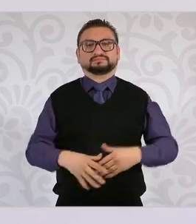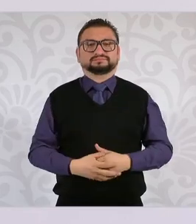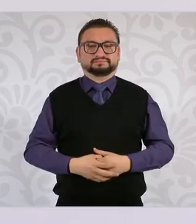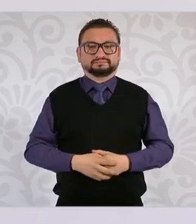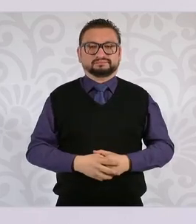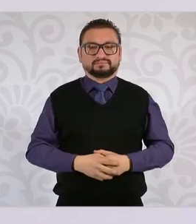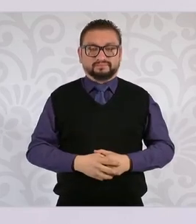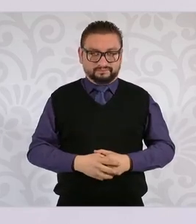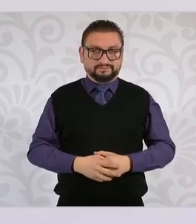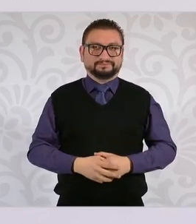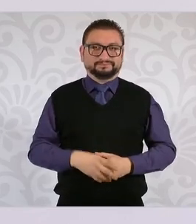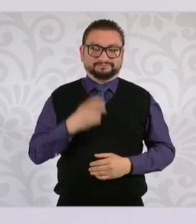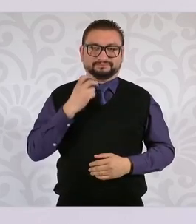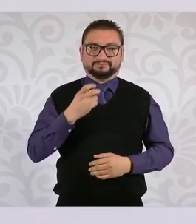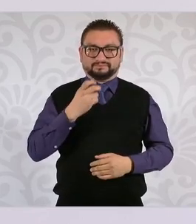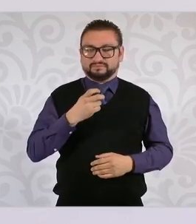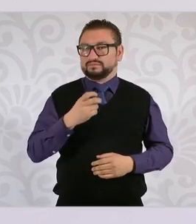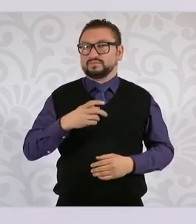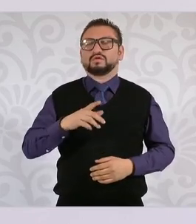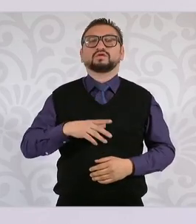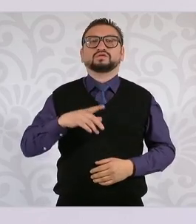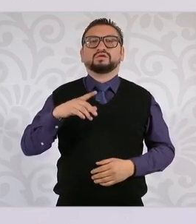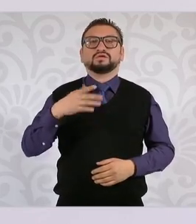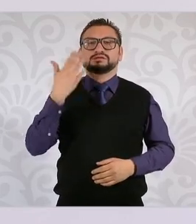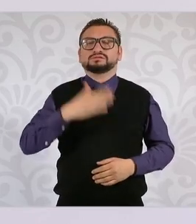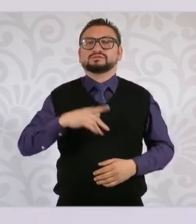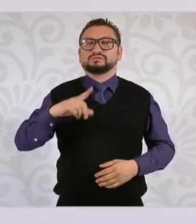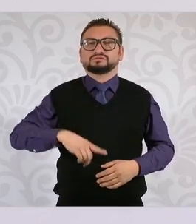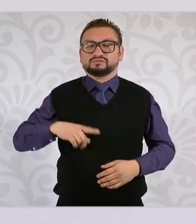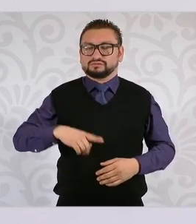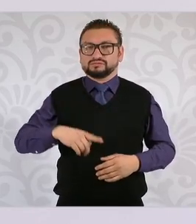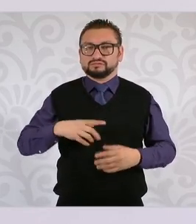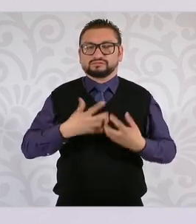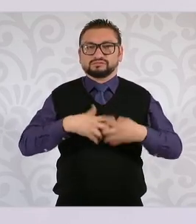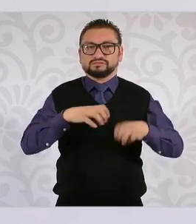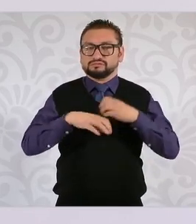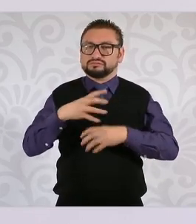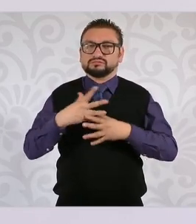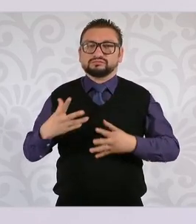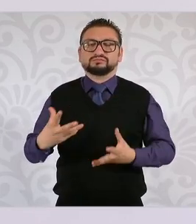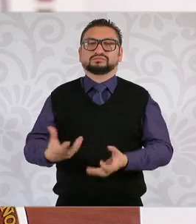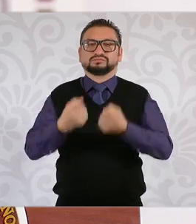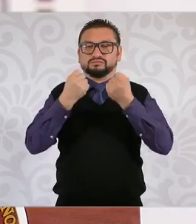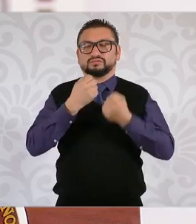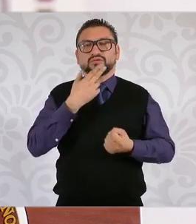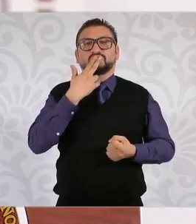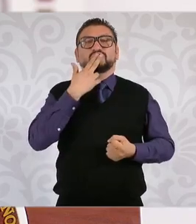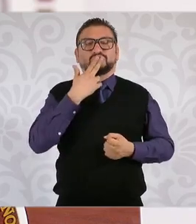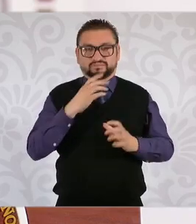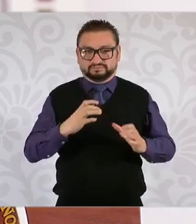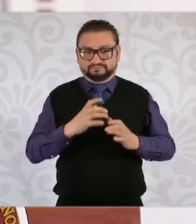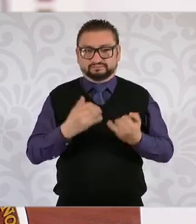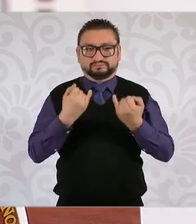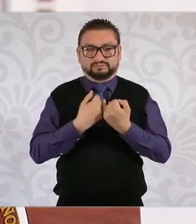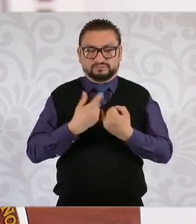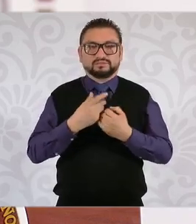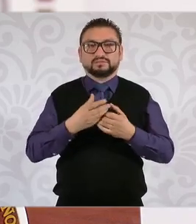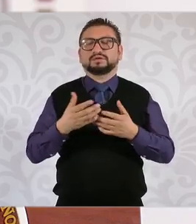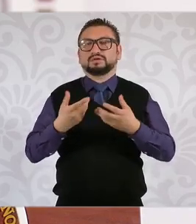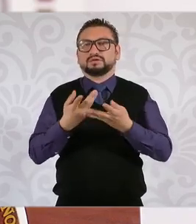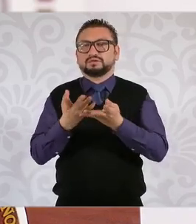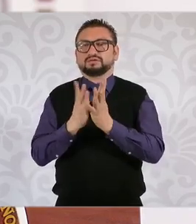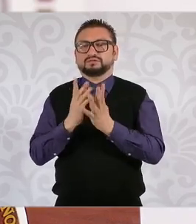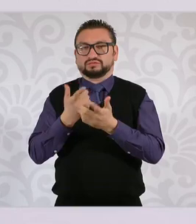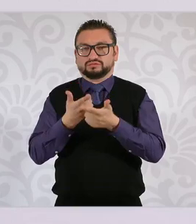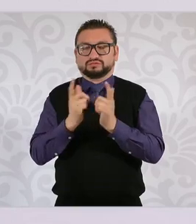Entonces, recupera lo público las empresas del Estado. Además, la Comisión de la Cámara de Diputados